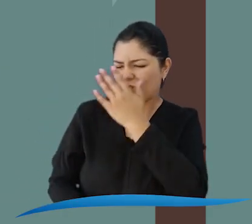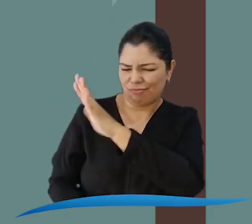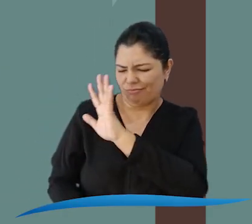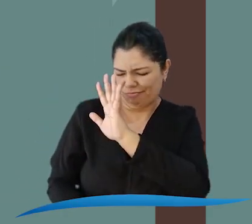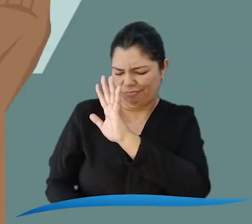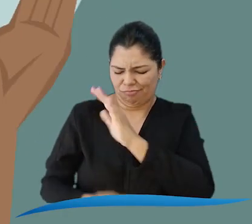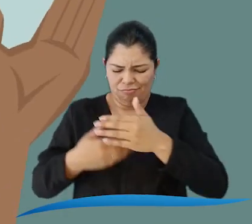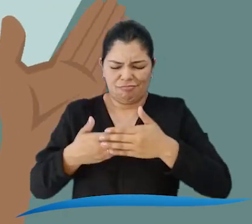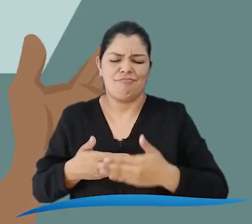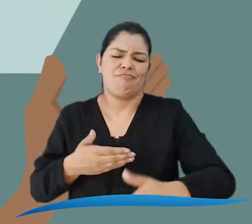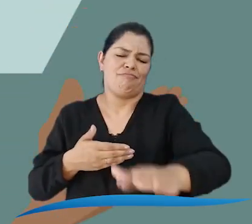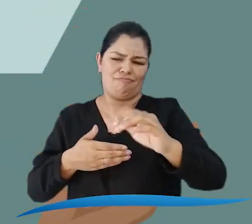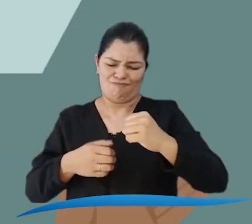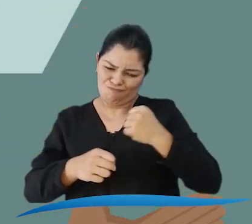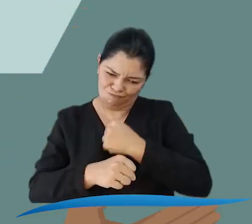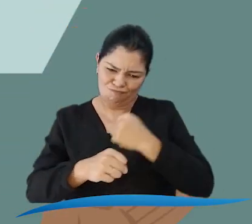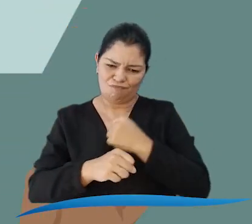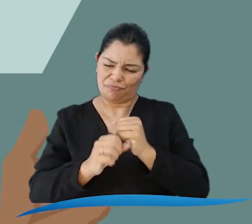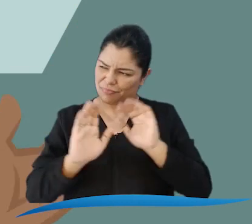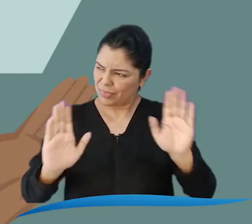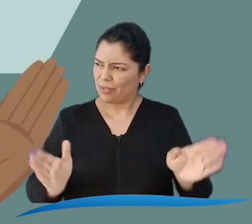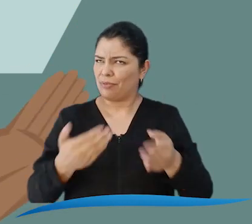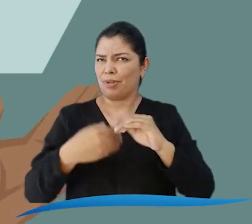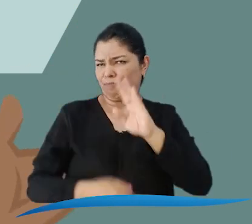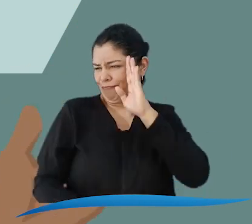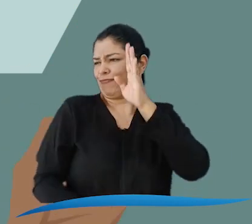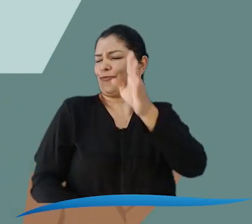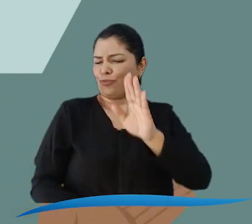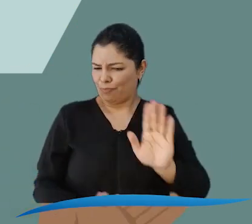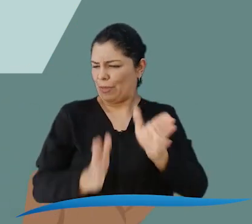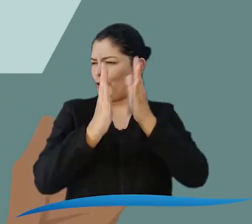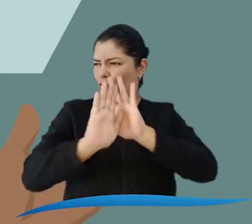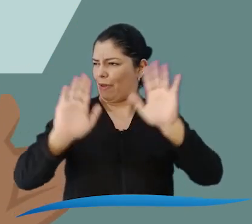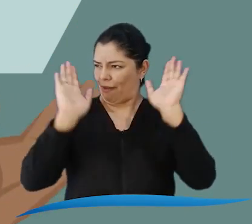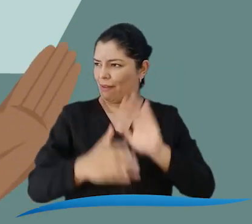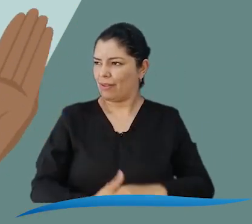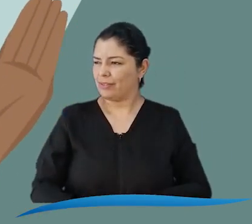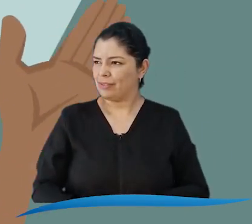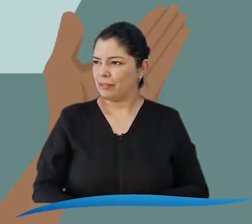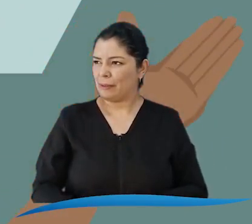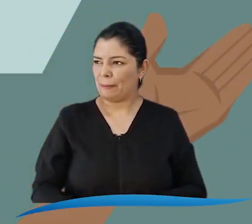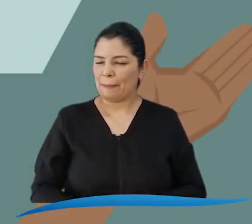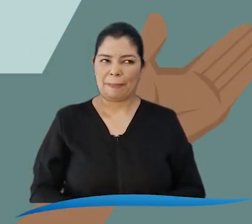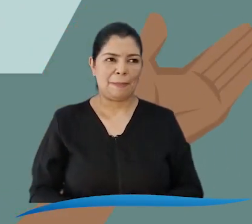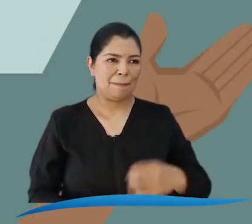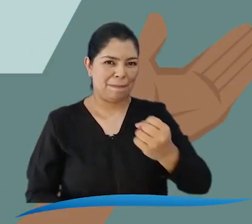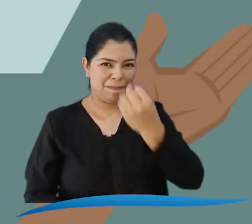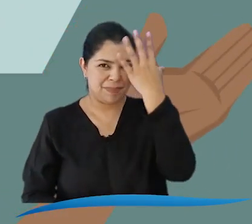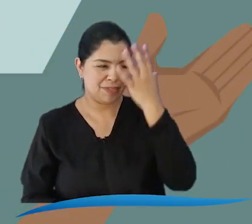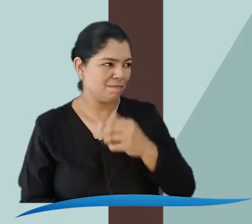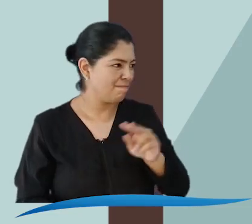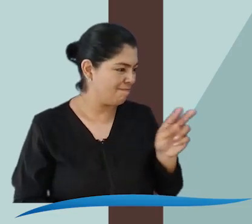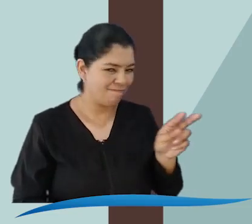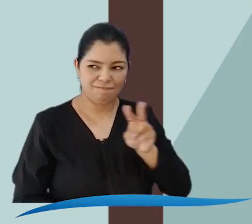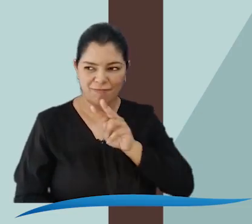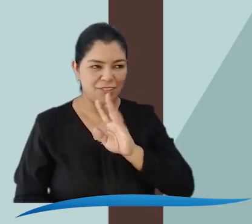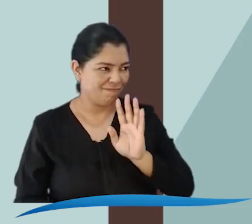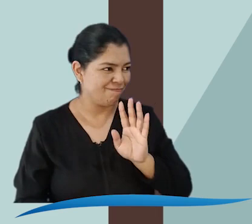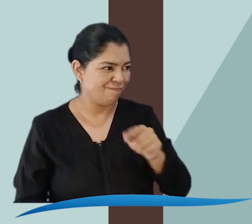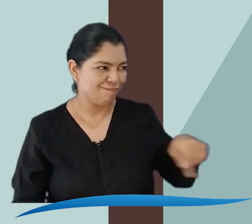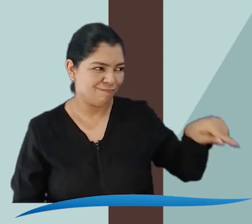pero es que… no pasa nada. Bonifacio, vamos es a trabajar para mejorar y miremos pa'lante.